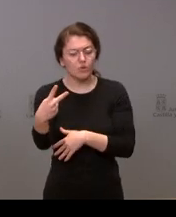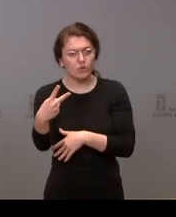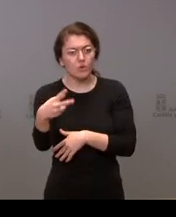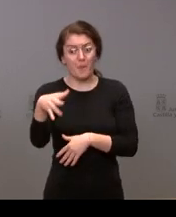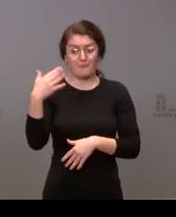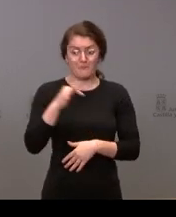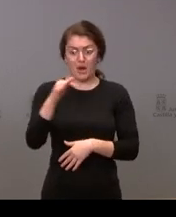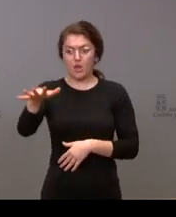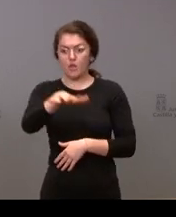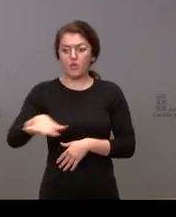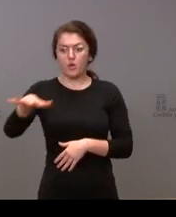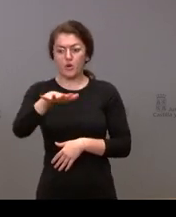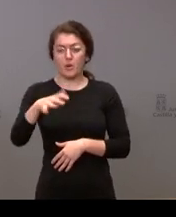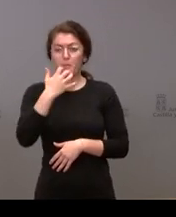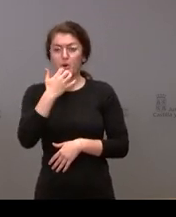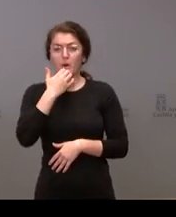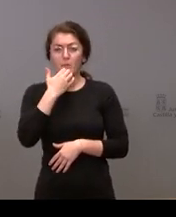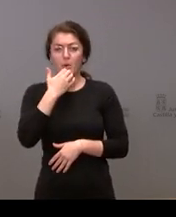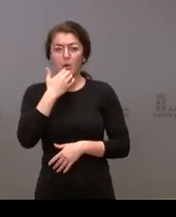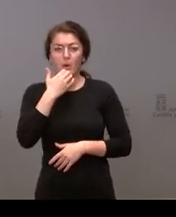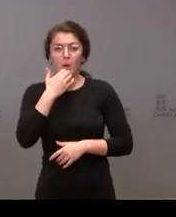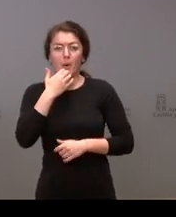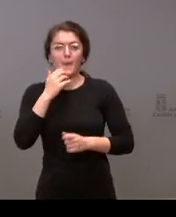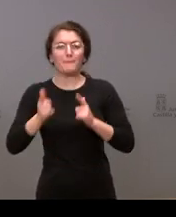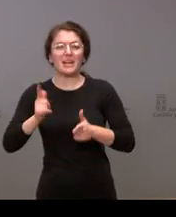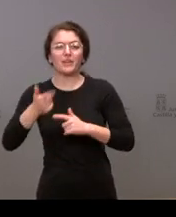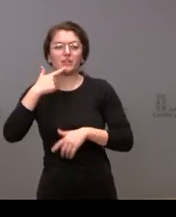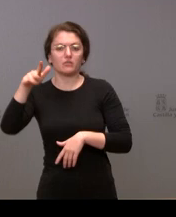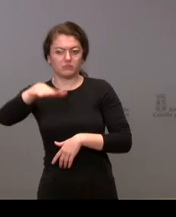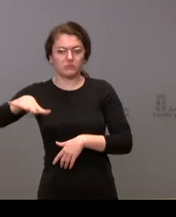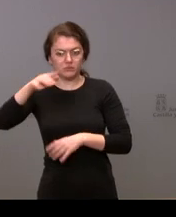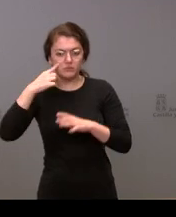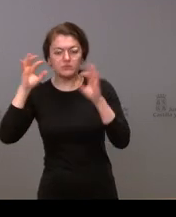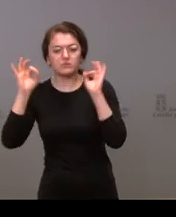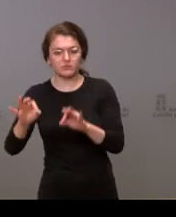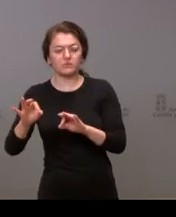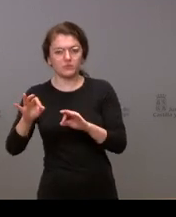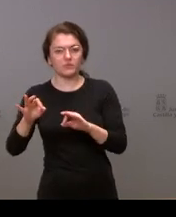básicas de salud como Vendamente Sur que están realmente bastante tocadas respecto al MIR